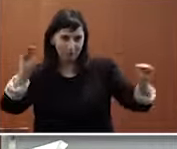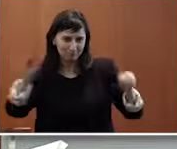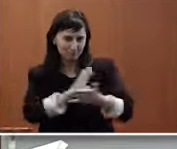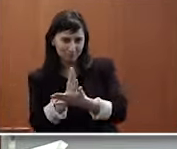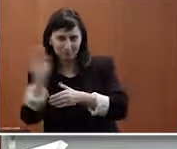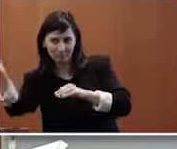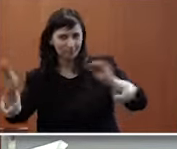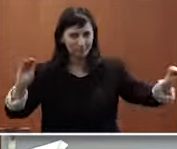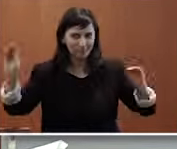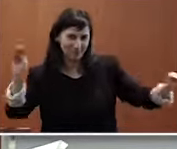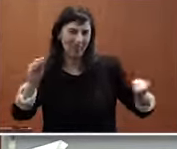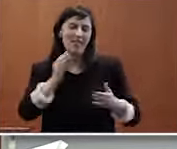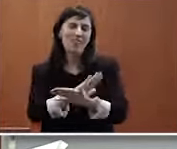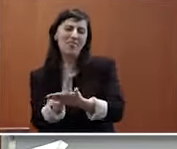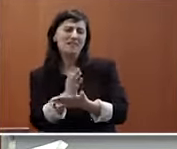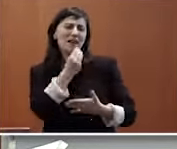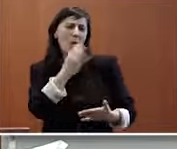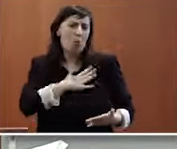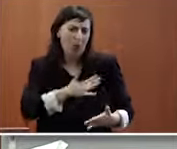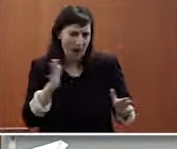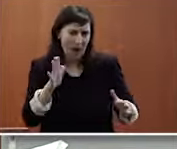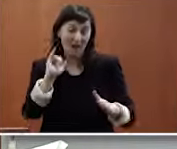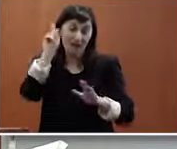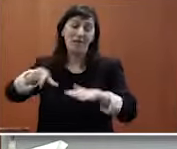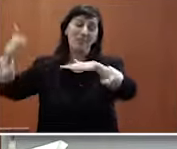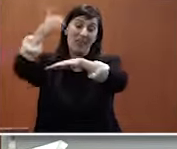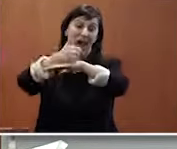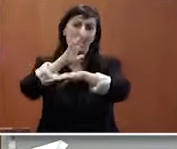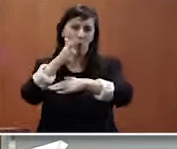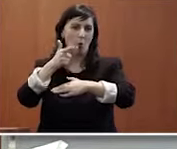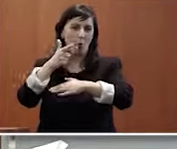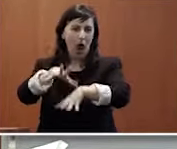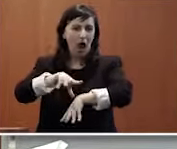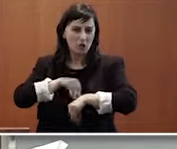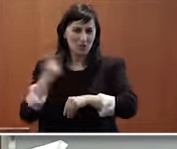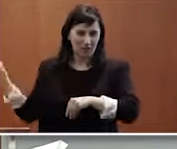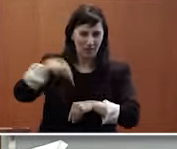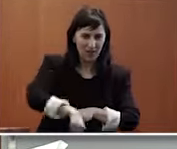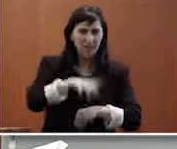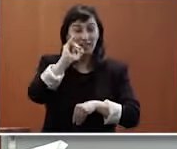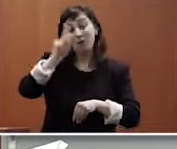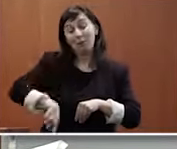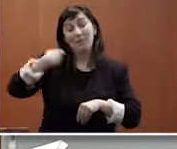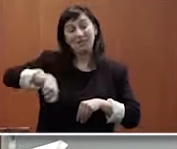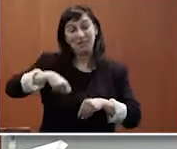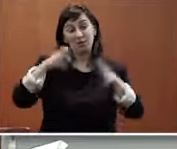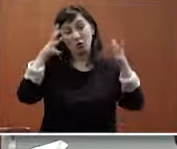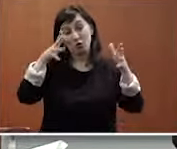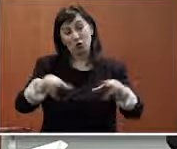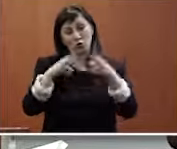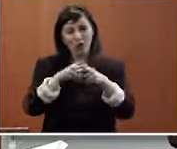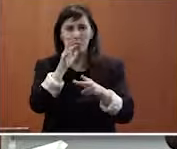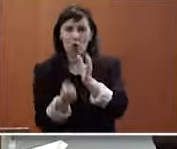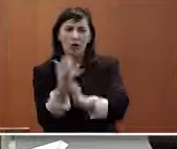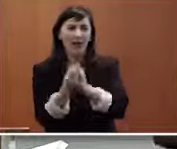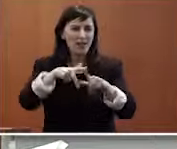encomienda e dar gratis á decana por acogernos e ao presidente do Consello Social por esses instrumentos que está creando a